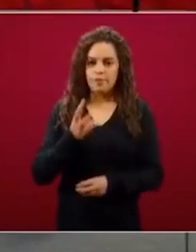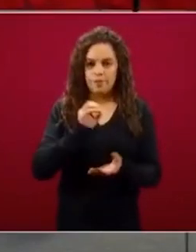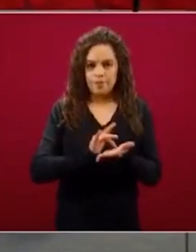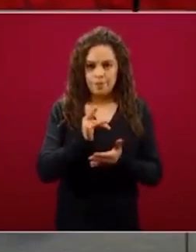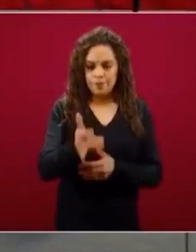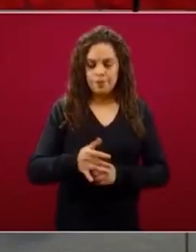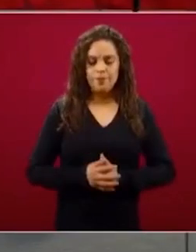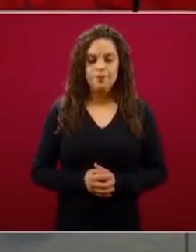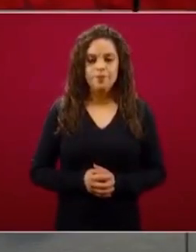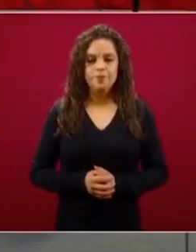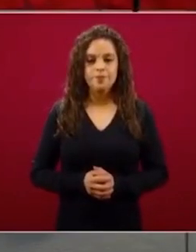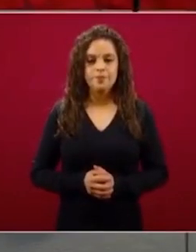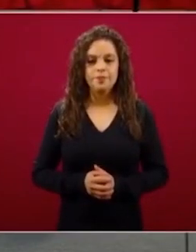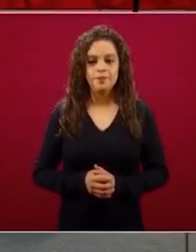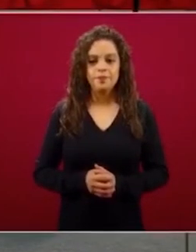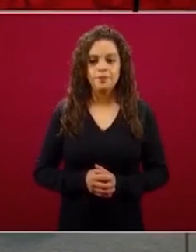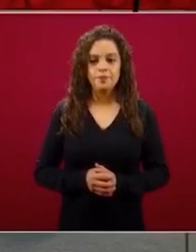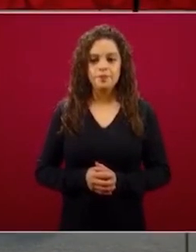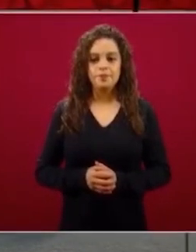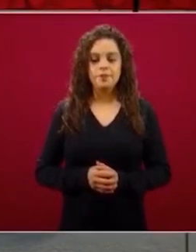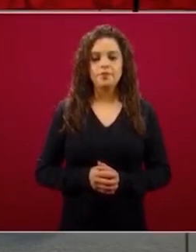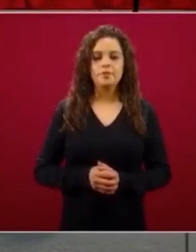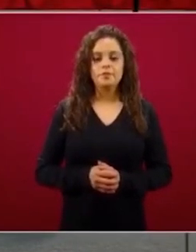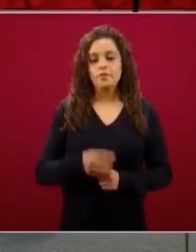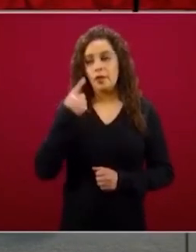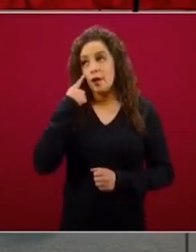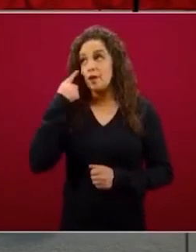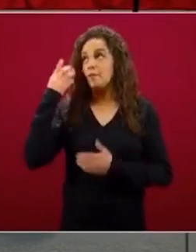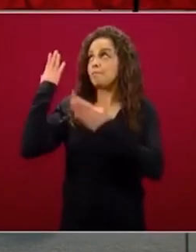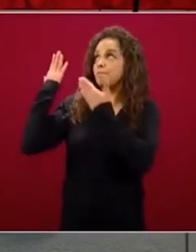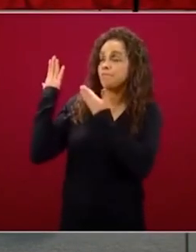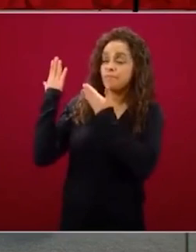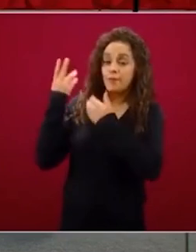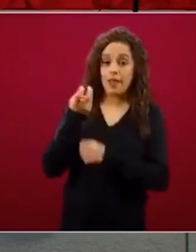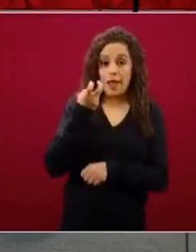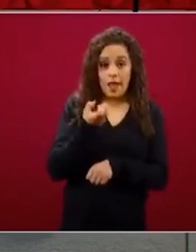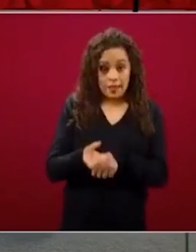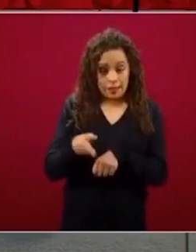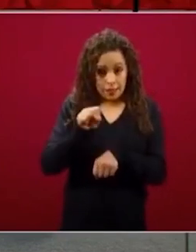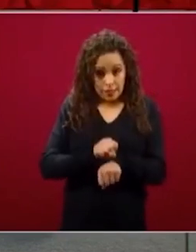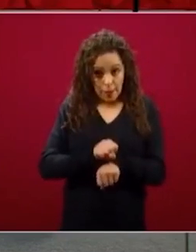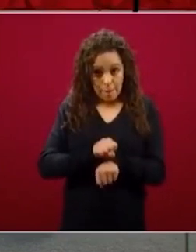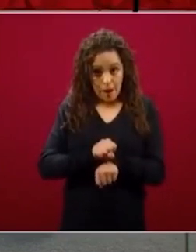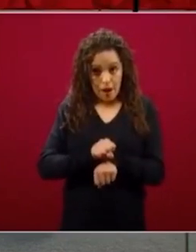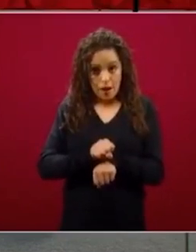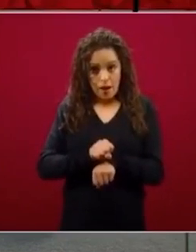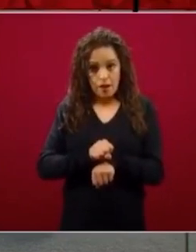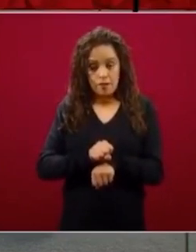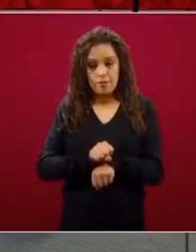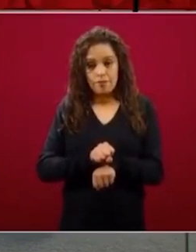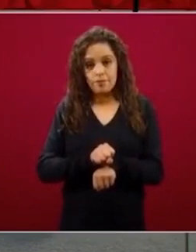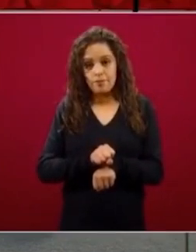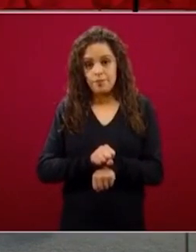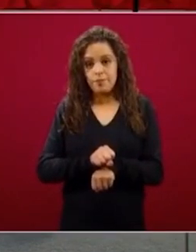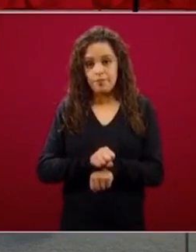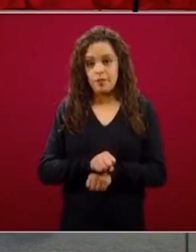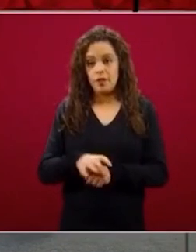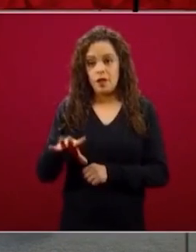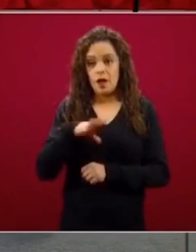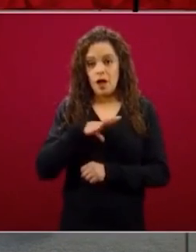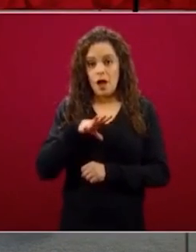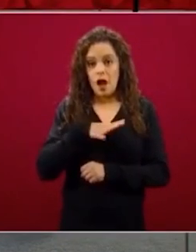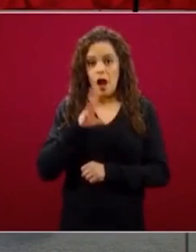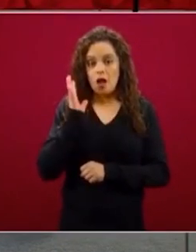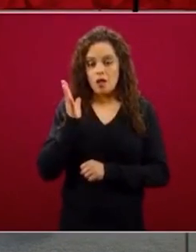Tenemos un avance, les decía que en esta semana tenemos programado una dispersión